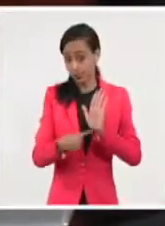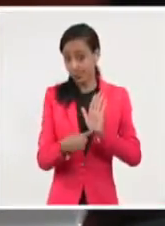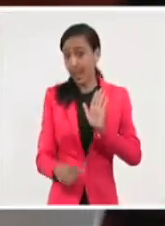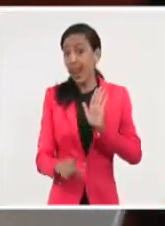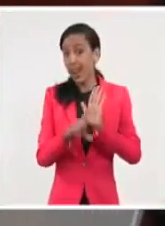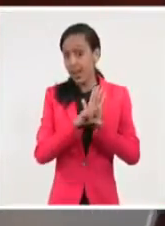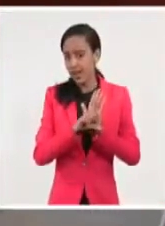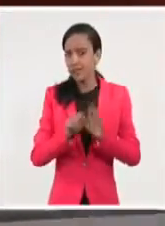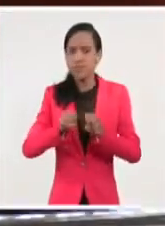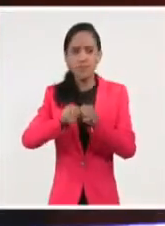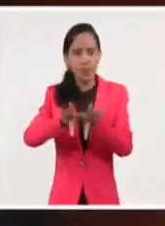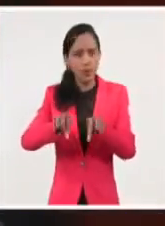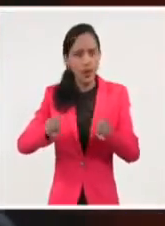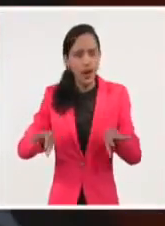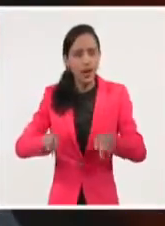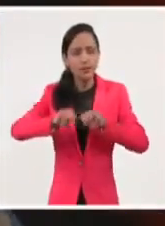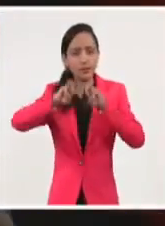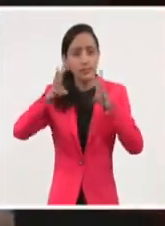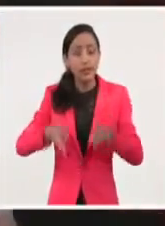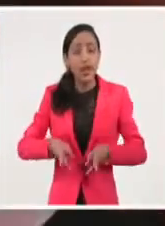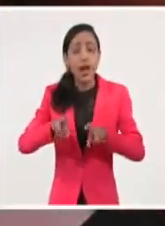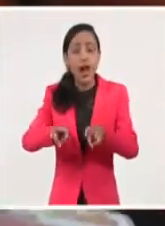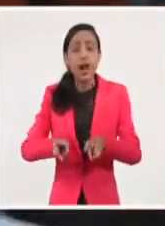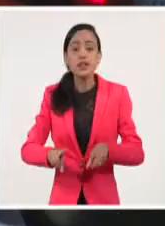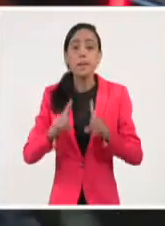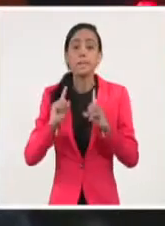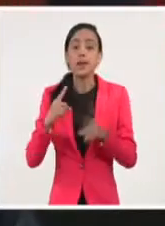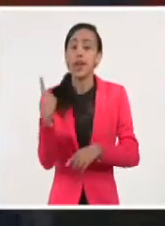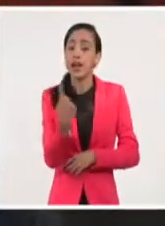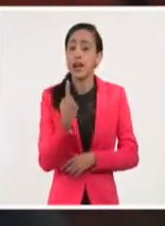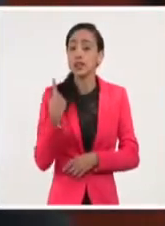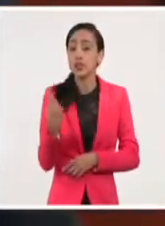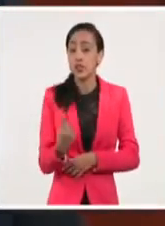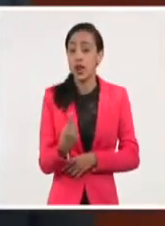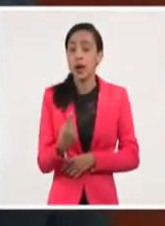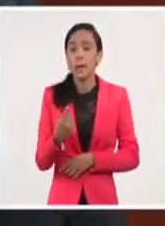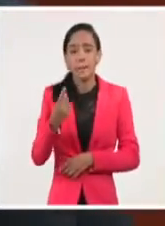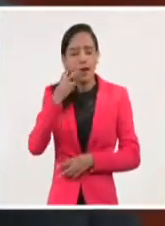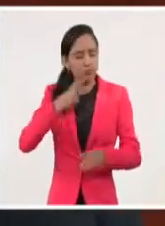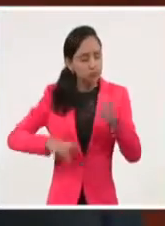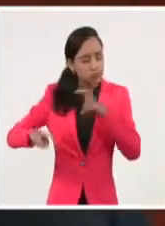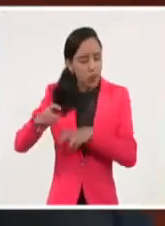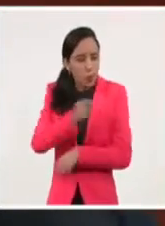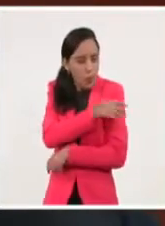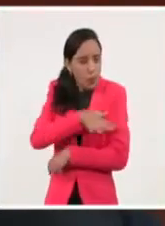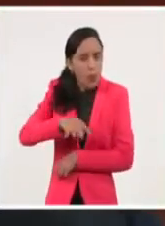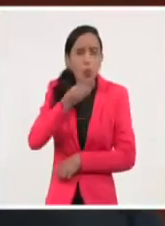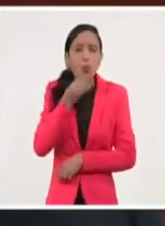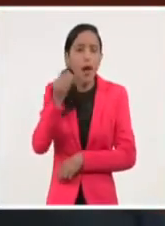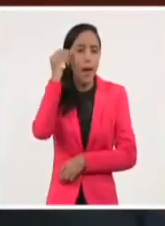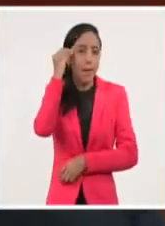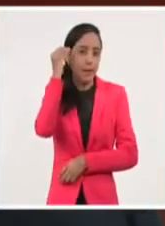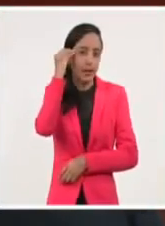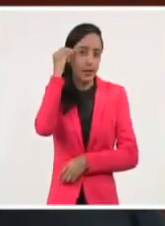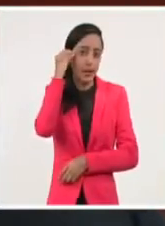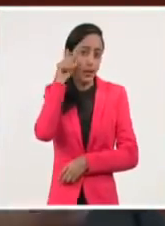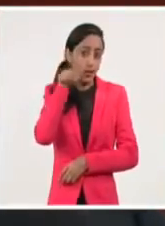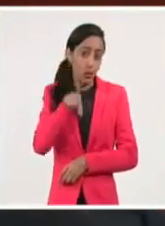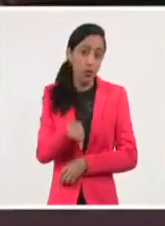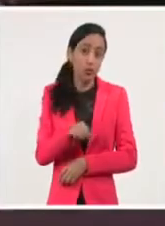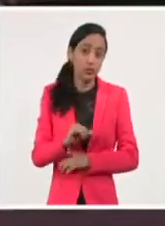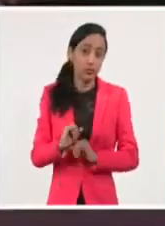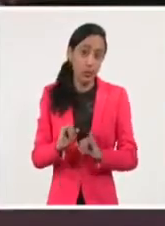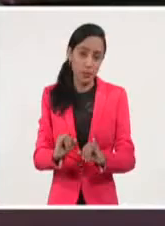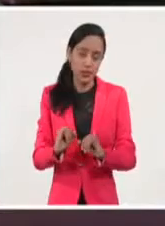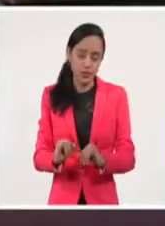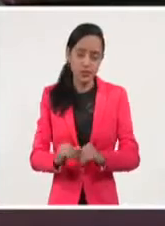oportunamente en el sitio web de la Asamblea Nacional para su estudio por la población y su enriquecimiento con los criterios emitidos al